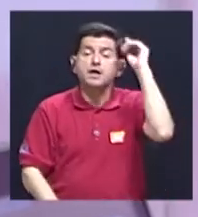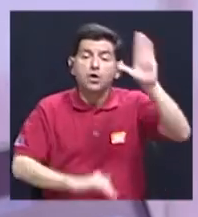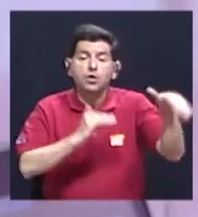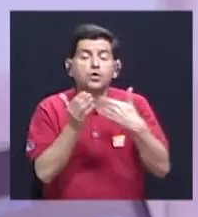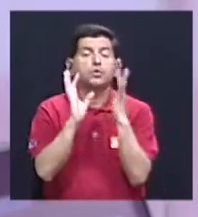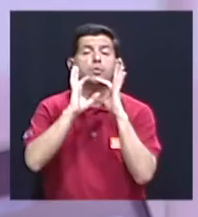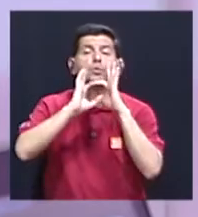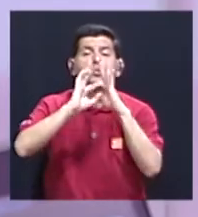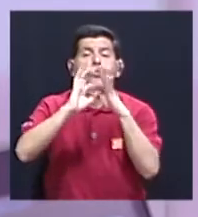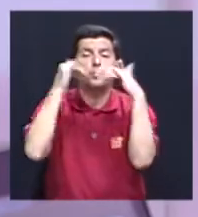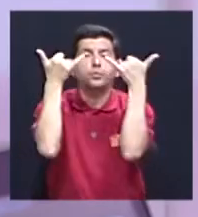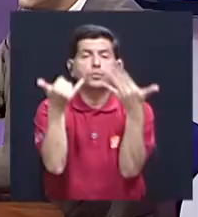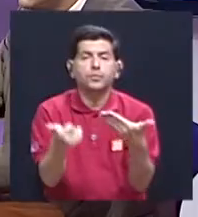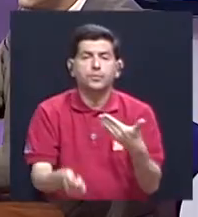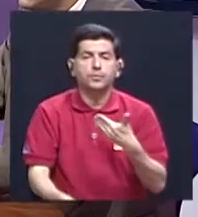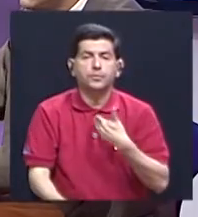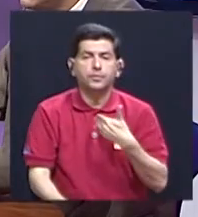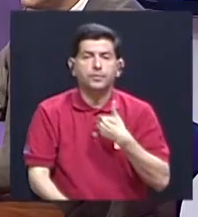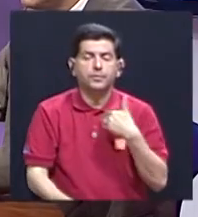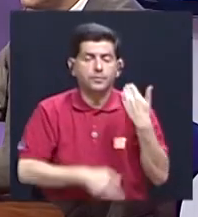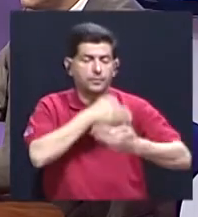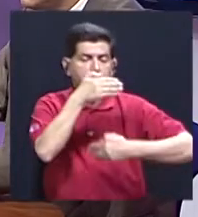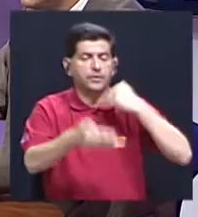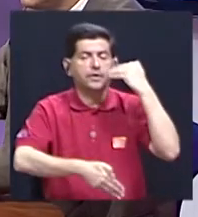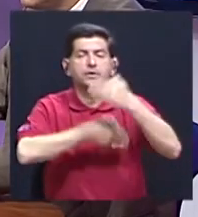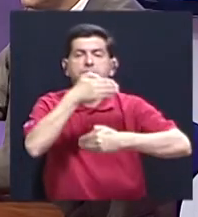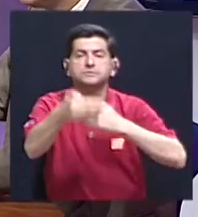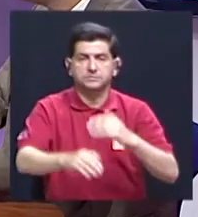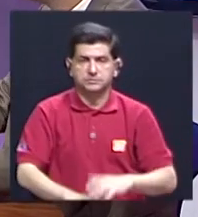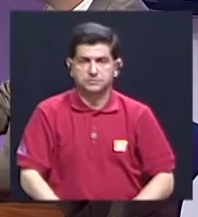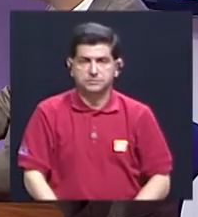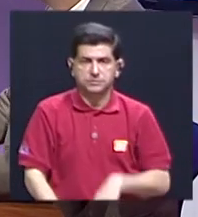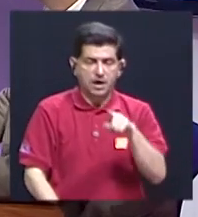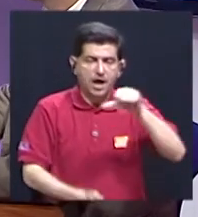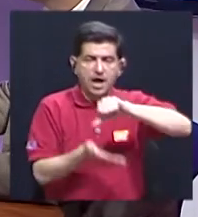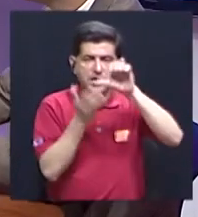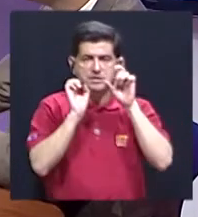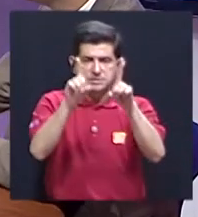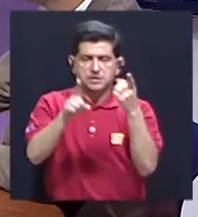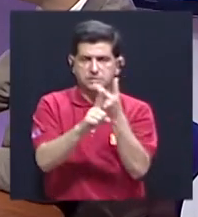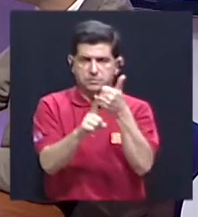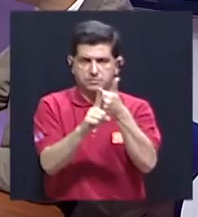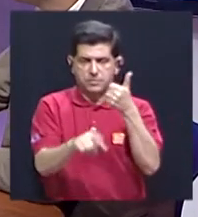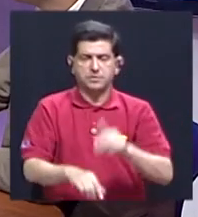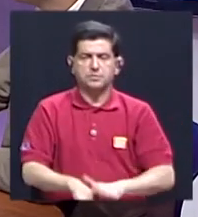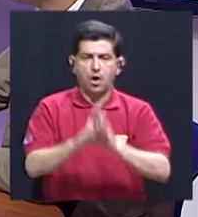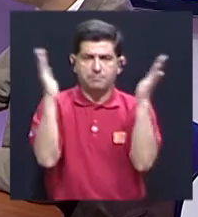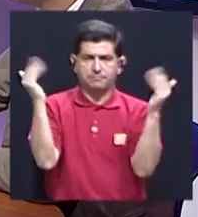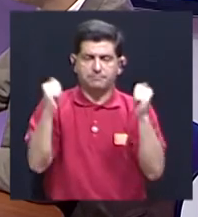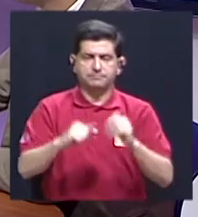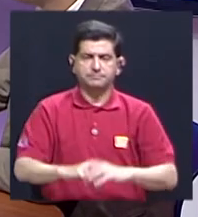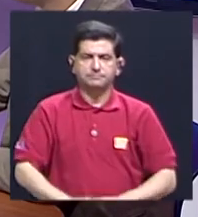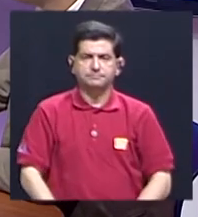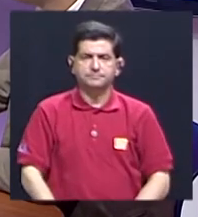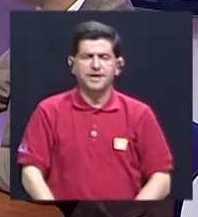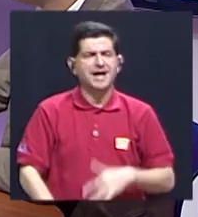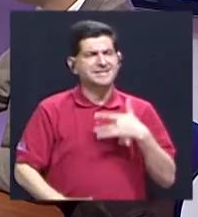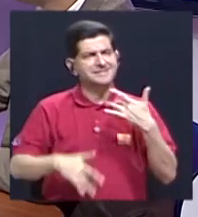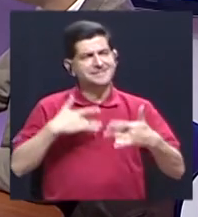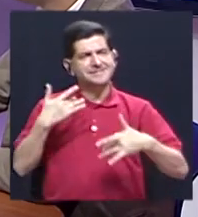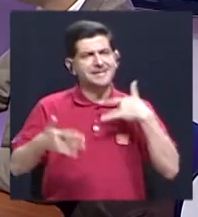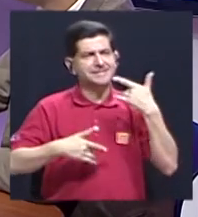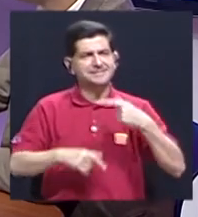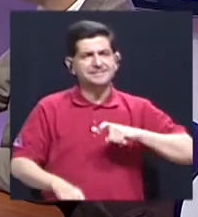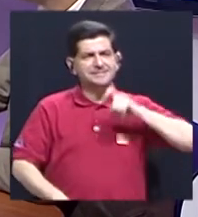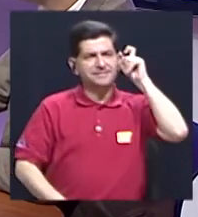todo lo que tiene que ver ya con la gestión de los centros educativos de manera más amplia, sensibilización